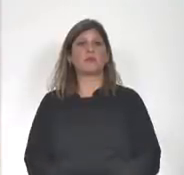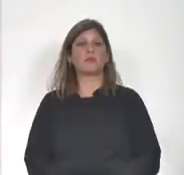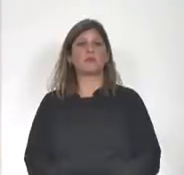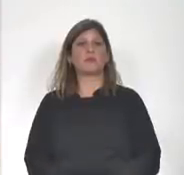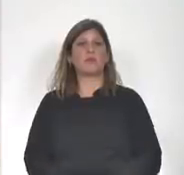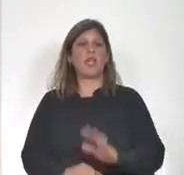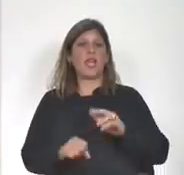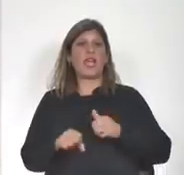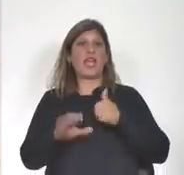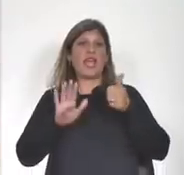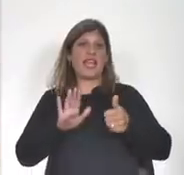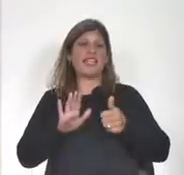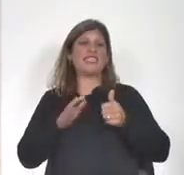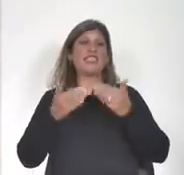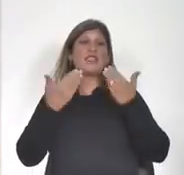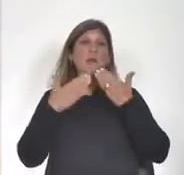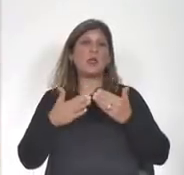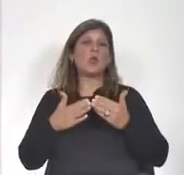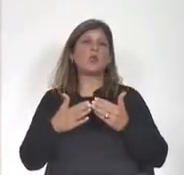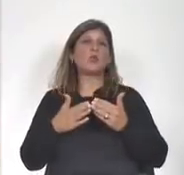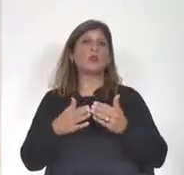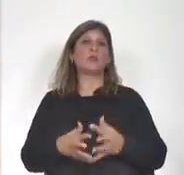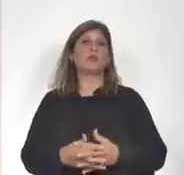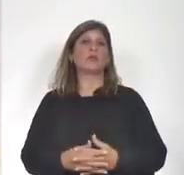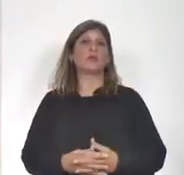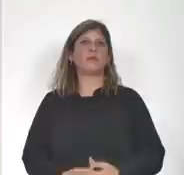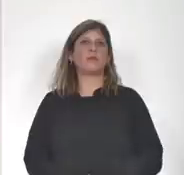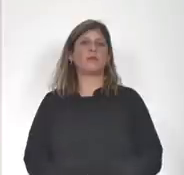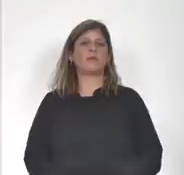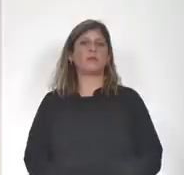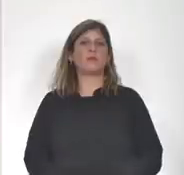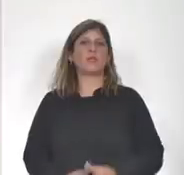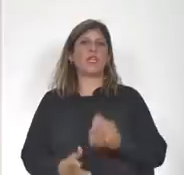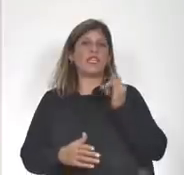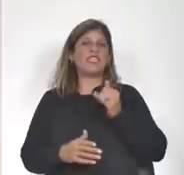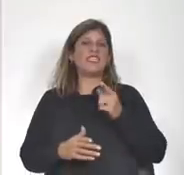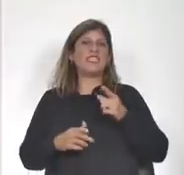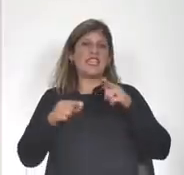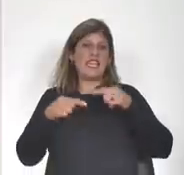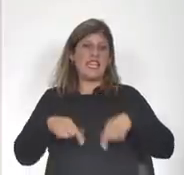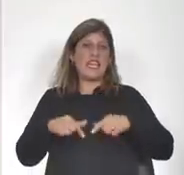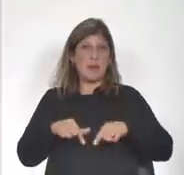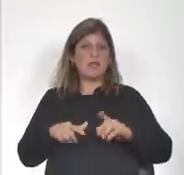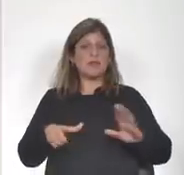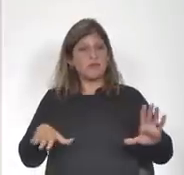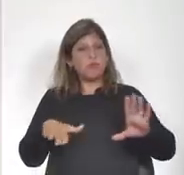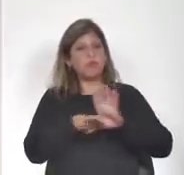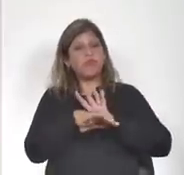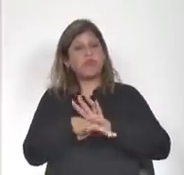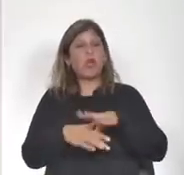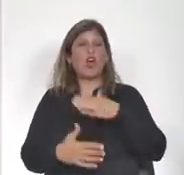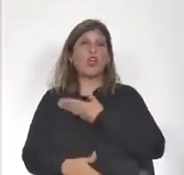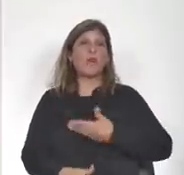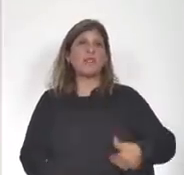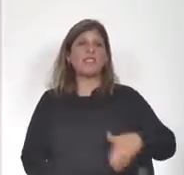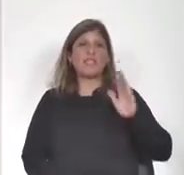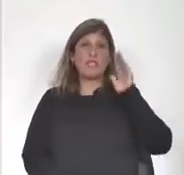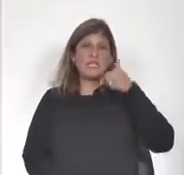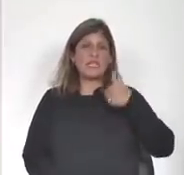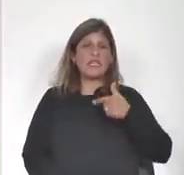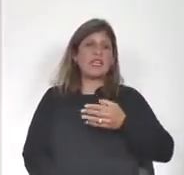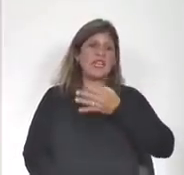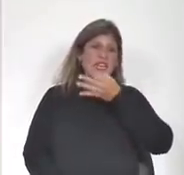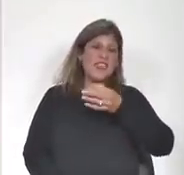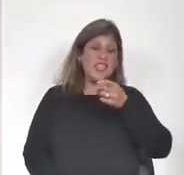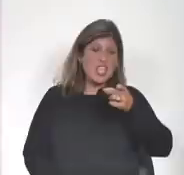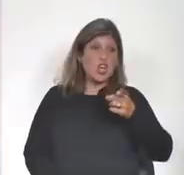la sexta pregunta señora presidenta es si la ministra coincide con el presidente de la república en una afirmación que el